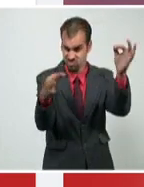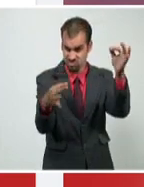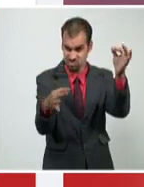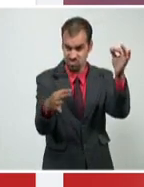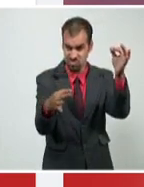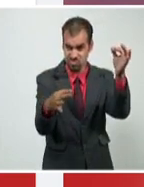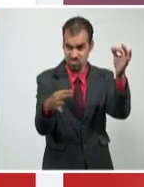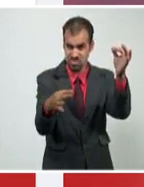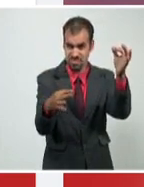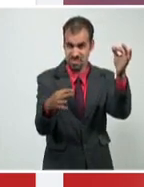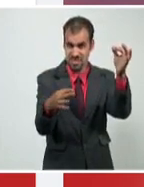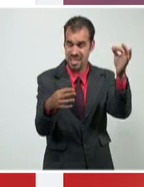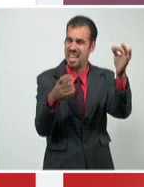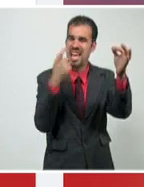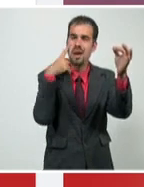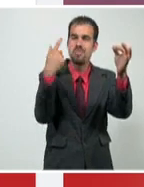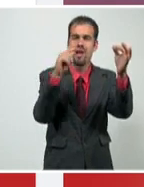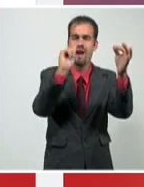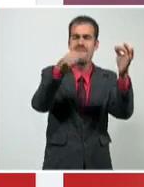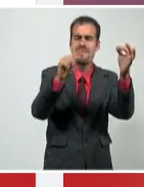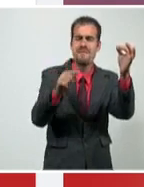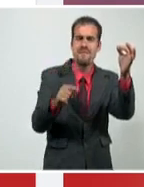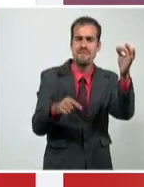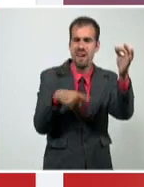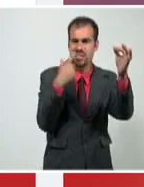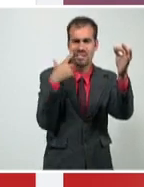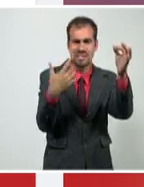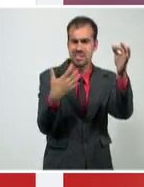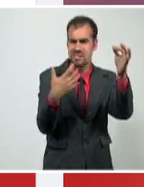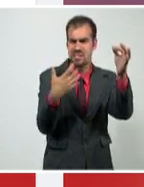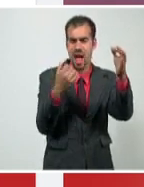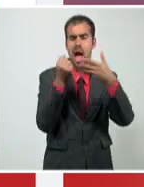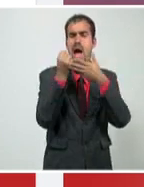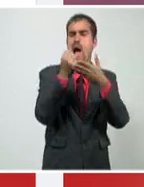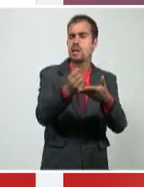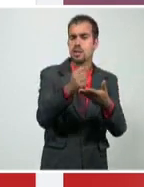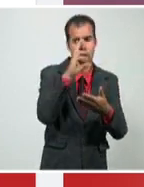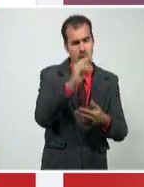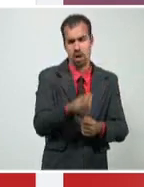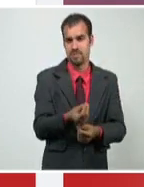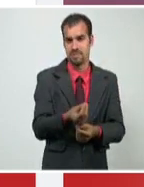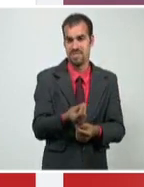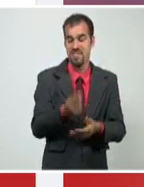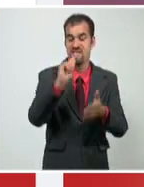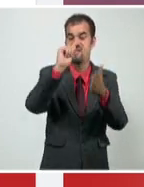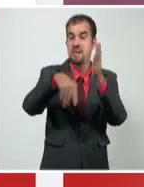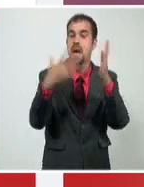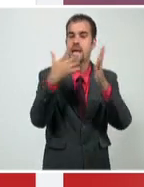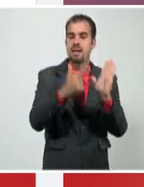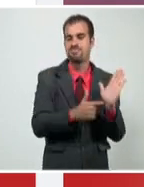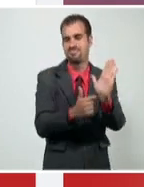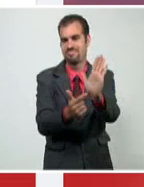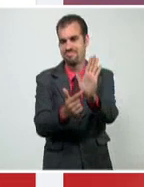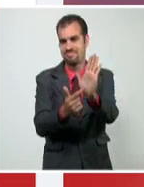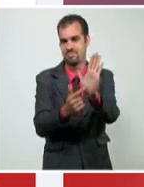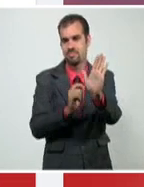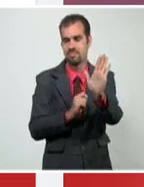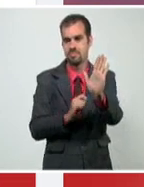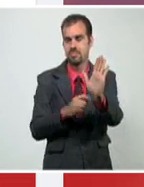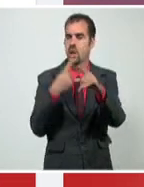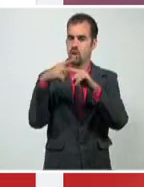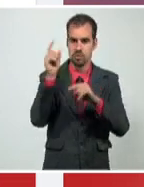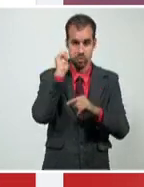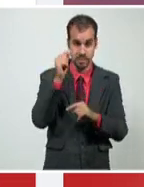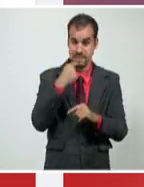no son tanto las firmas de apoyo como la firma del que lo presenta. Y además, ahora mismo hay un grupo de